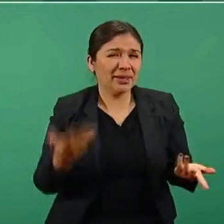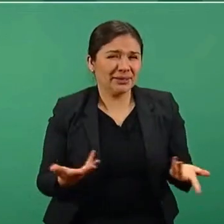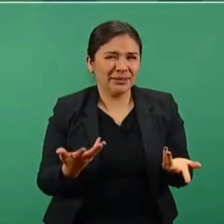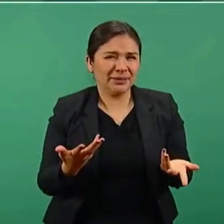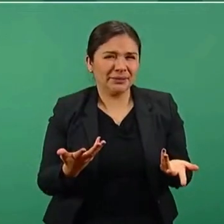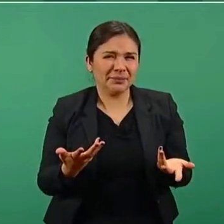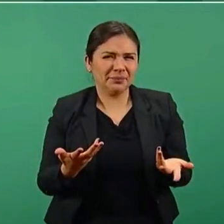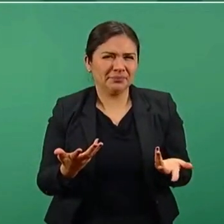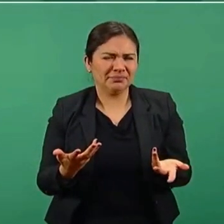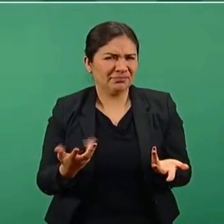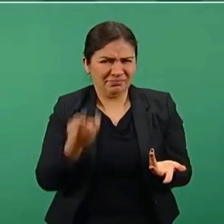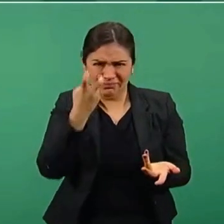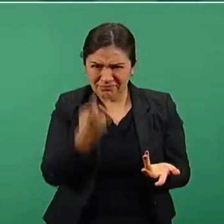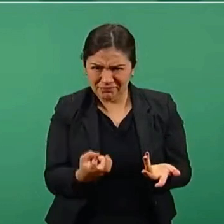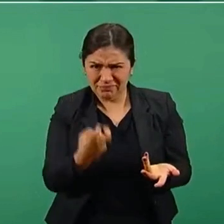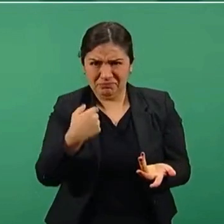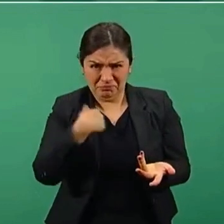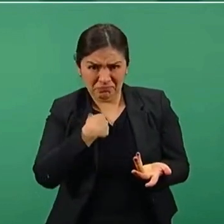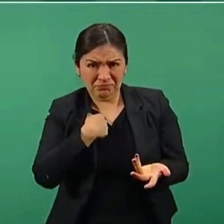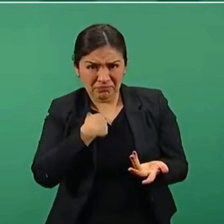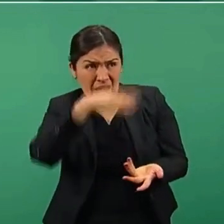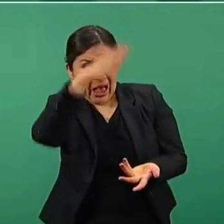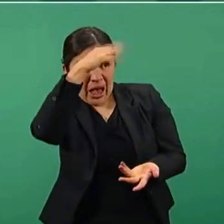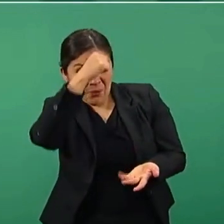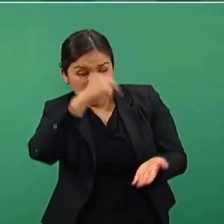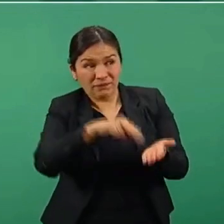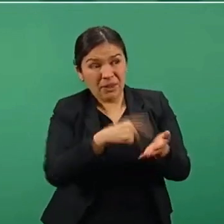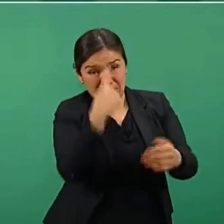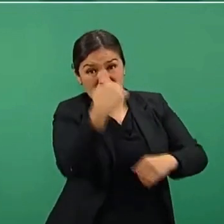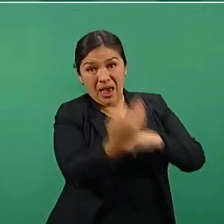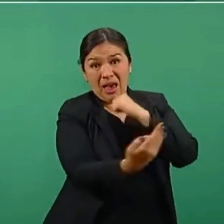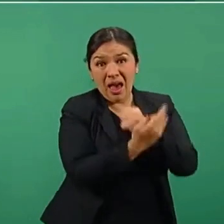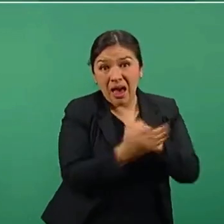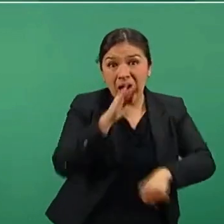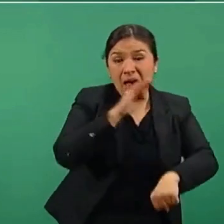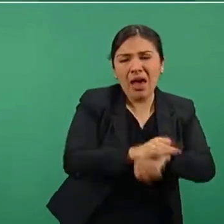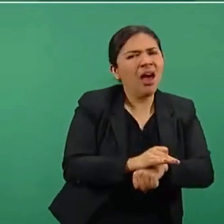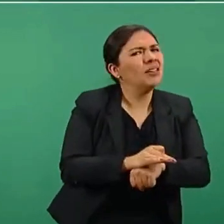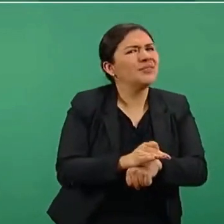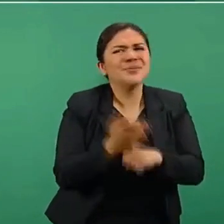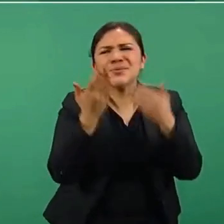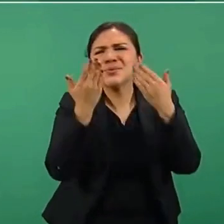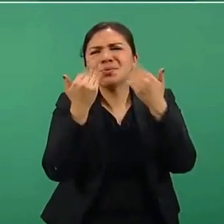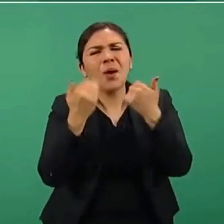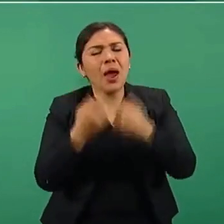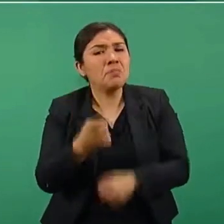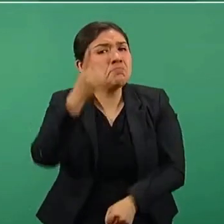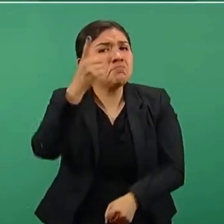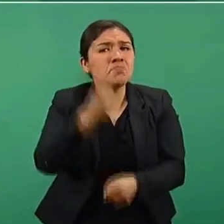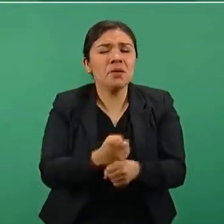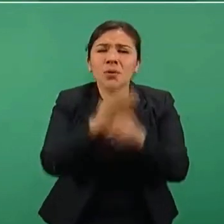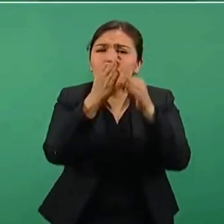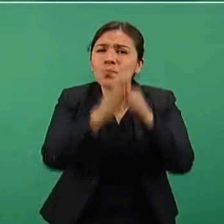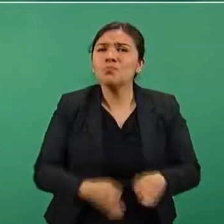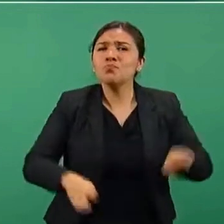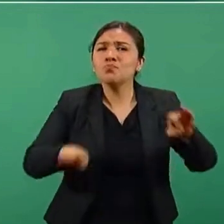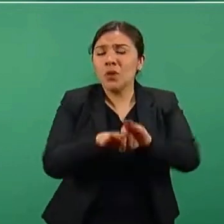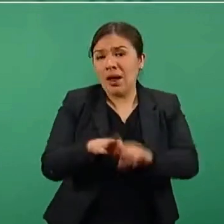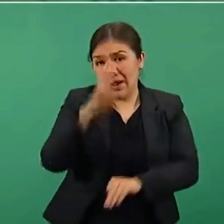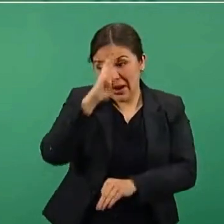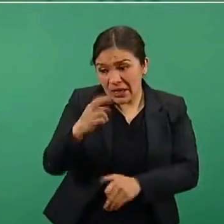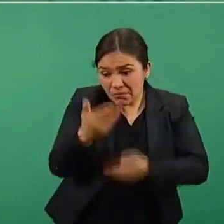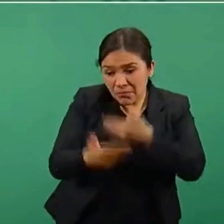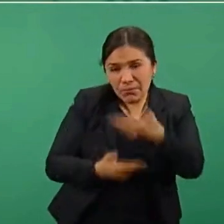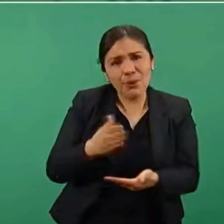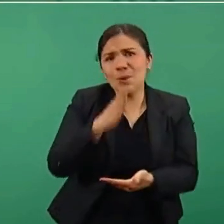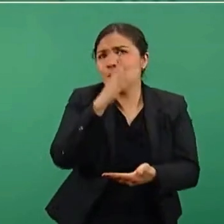No establecemos nosotros ese tipo de relaciones, la dignidad no se puede negociar,